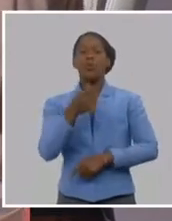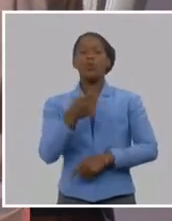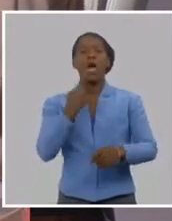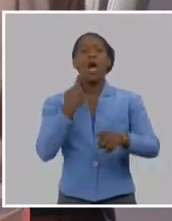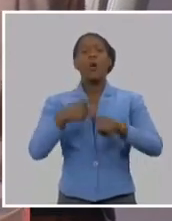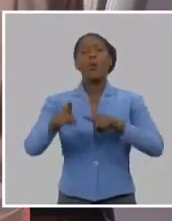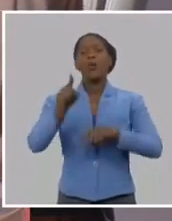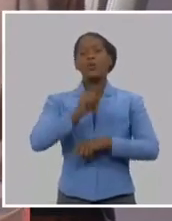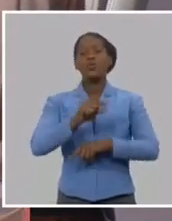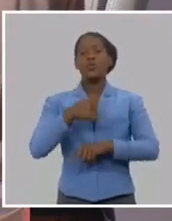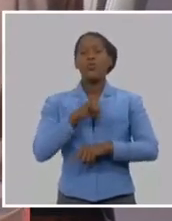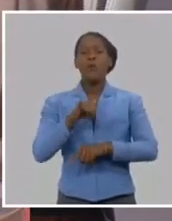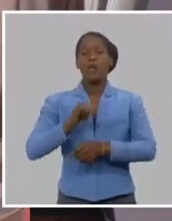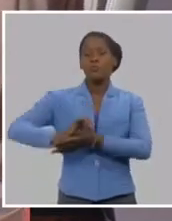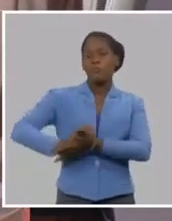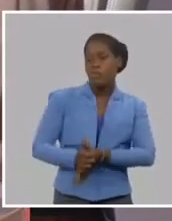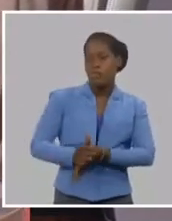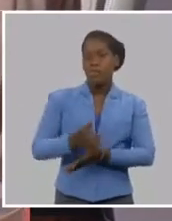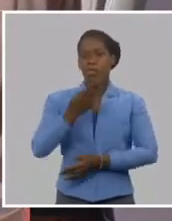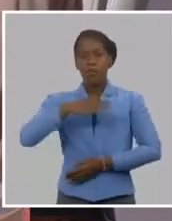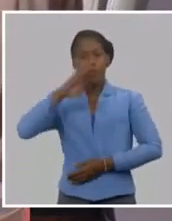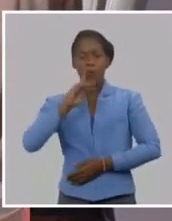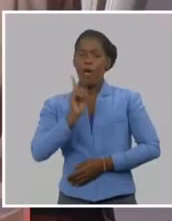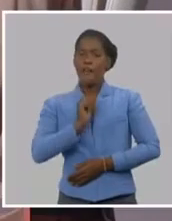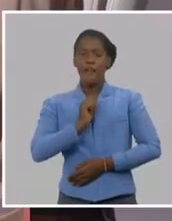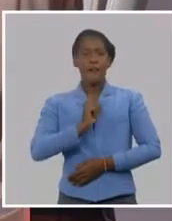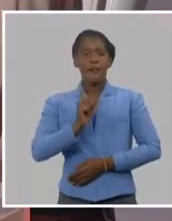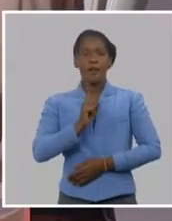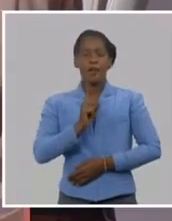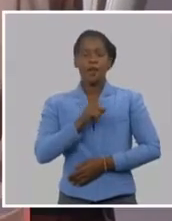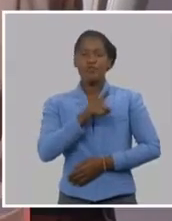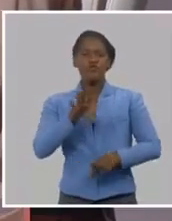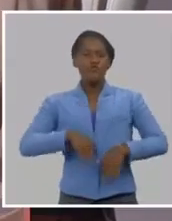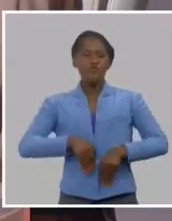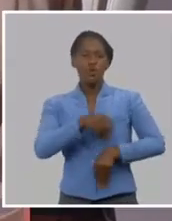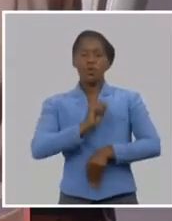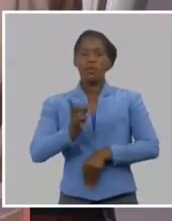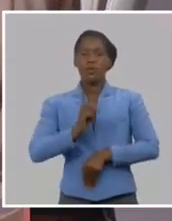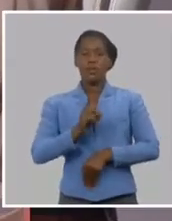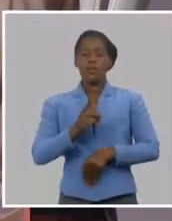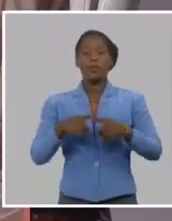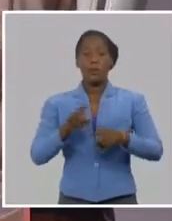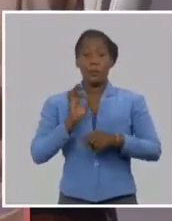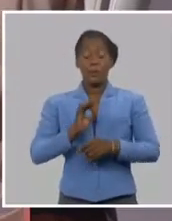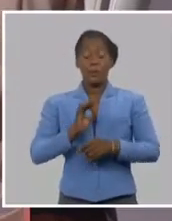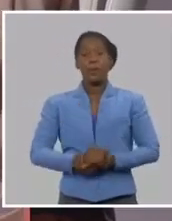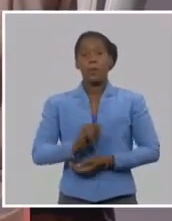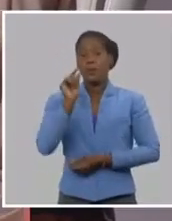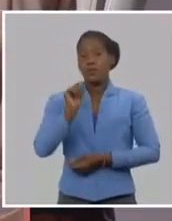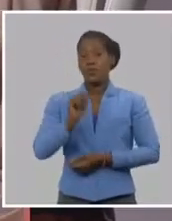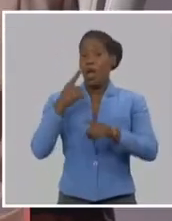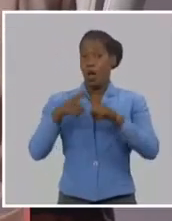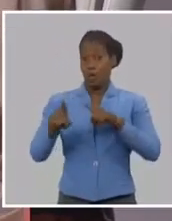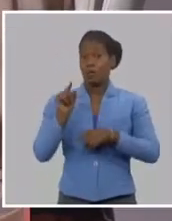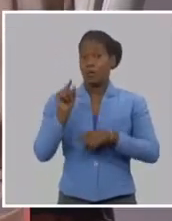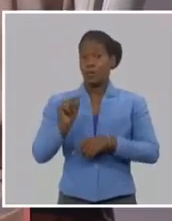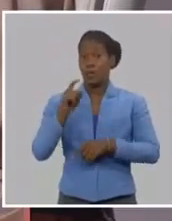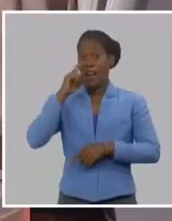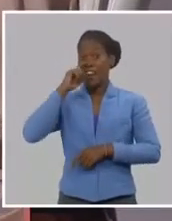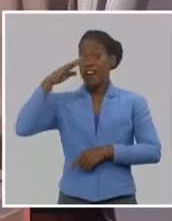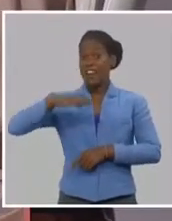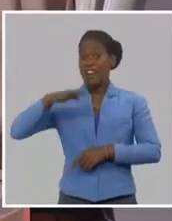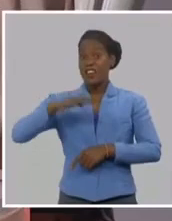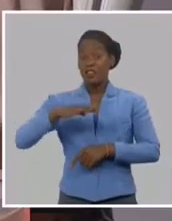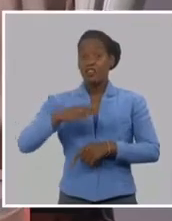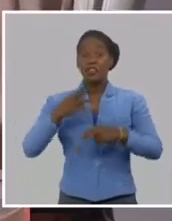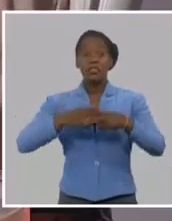Yo creo que además yo creo que Martí, esa reacción del muchacho Loiná, ese enamoramiento de Loiná con la figura de Martí, que lo pagó caro,